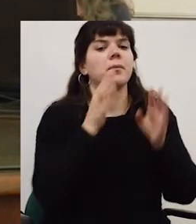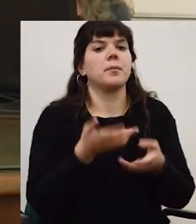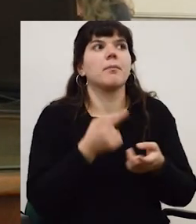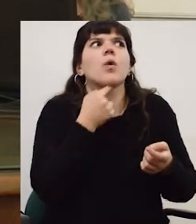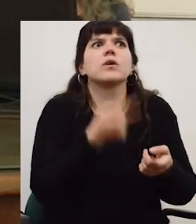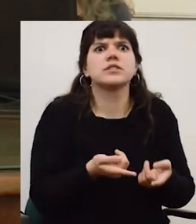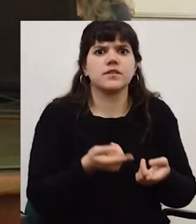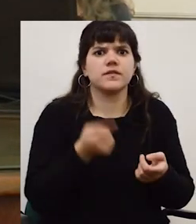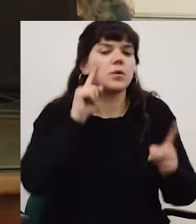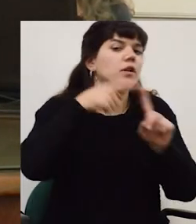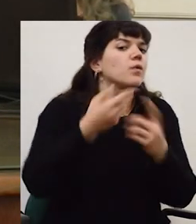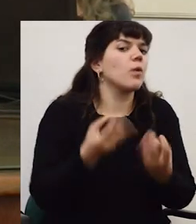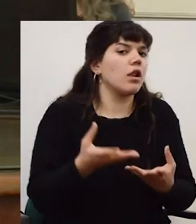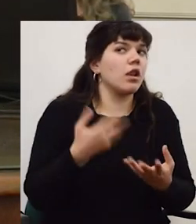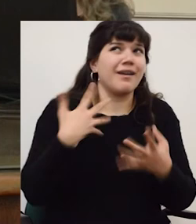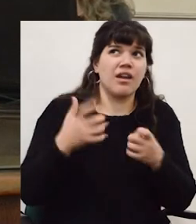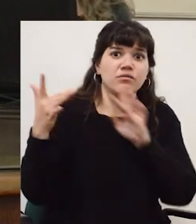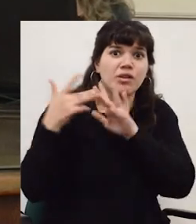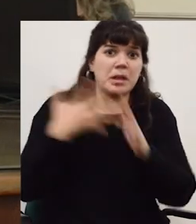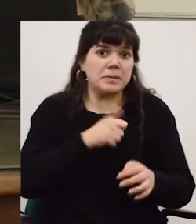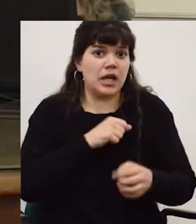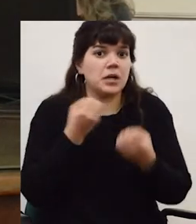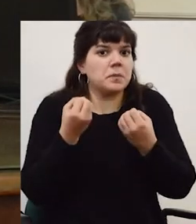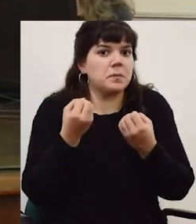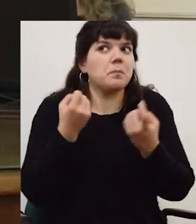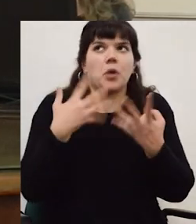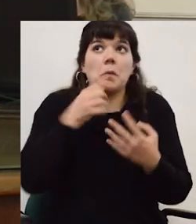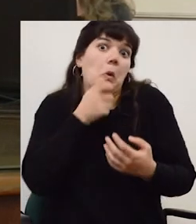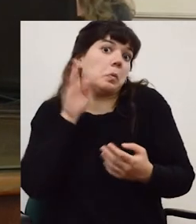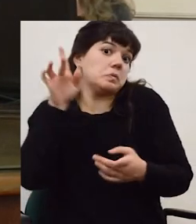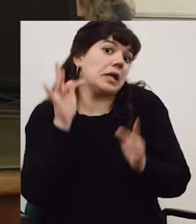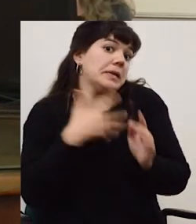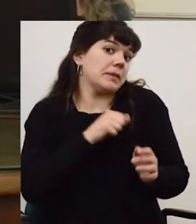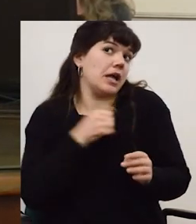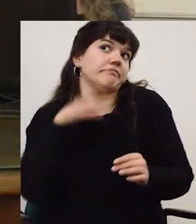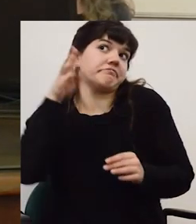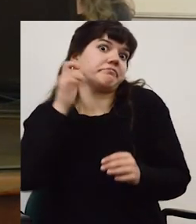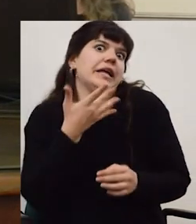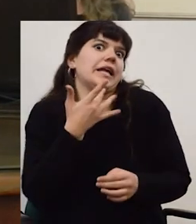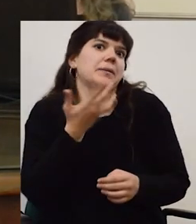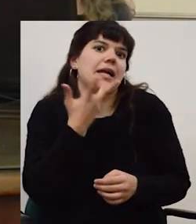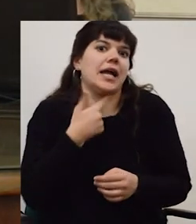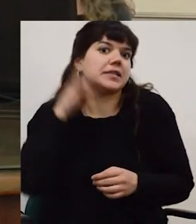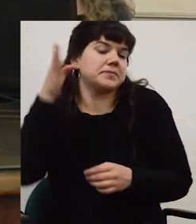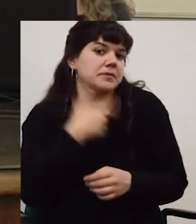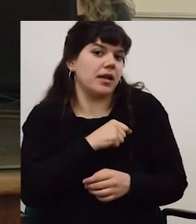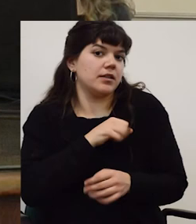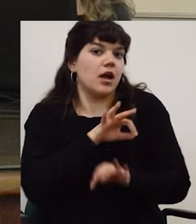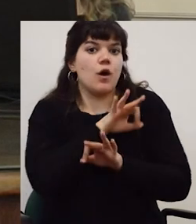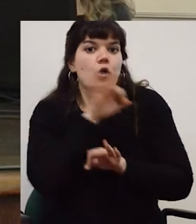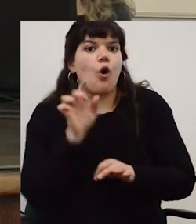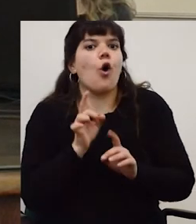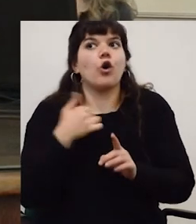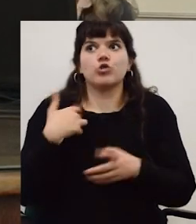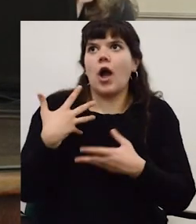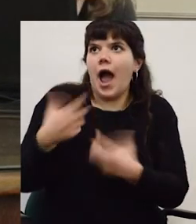acerca de a dónde nos queremos vincular y para qué nos queremos vincular con España porque España nos gusta porque es